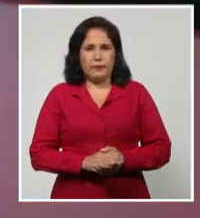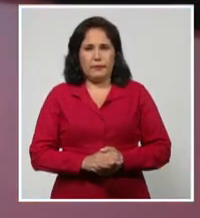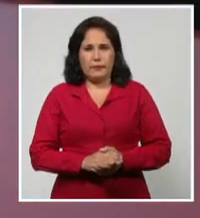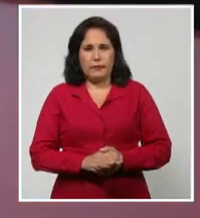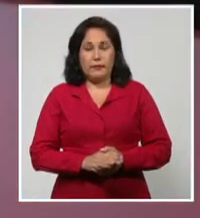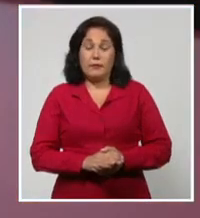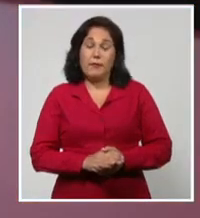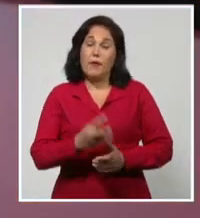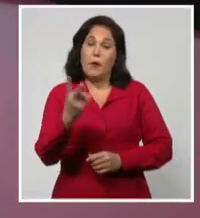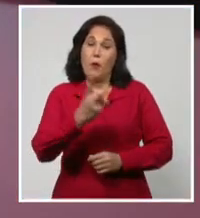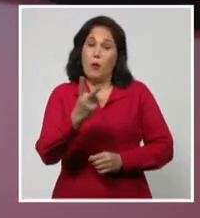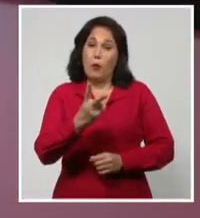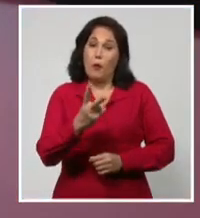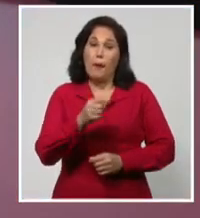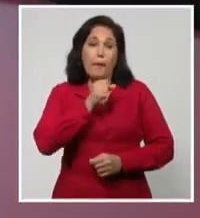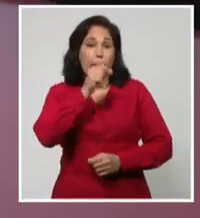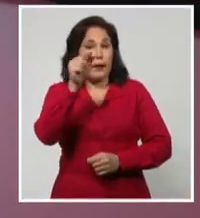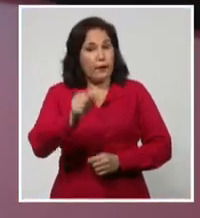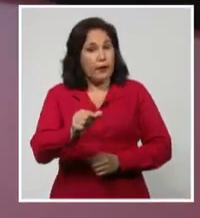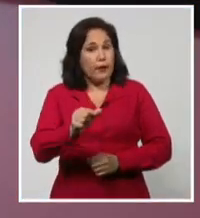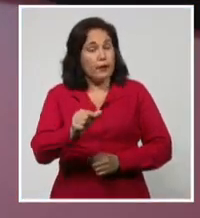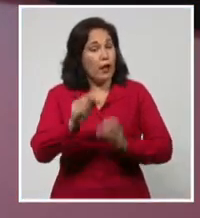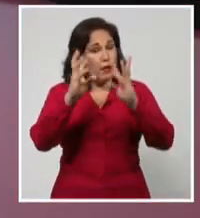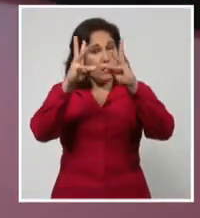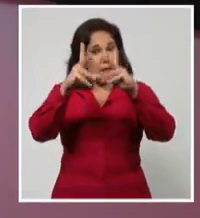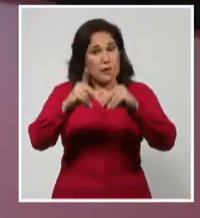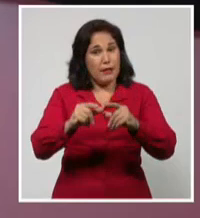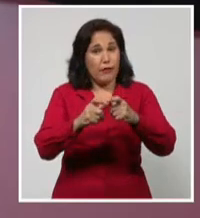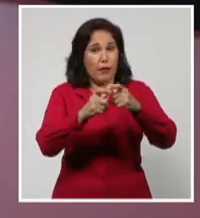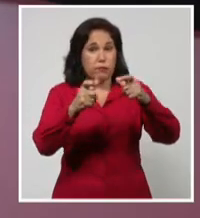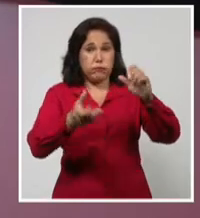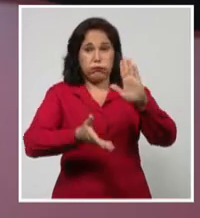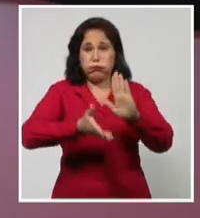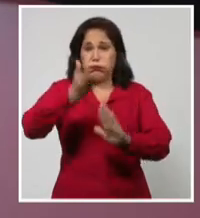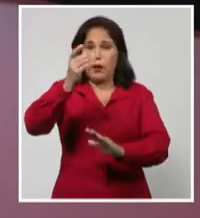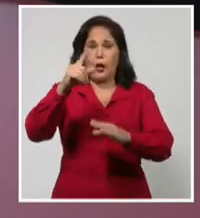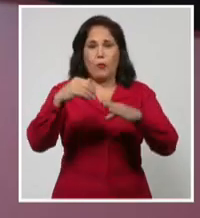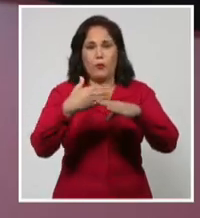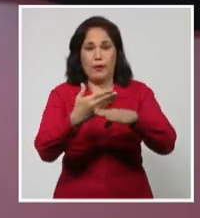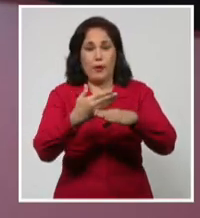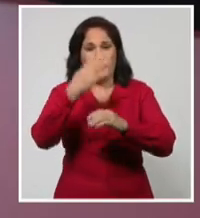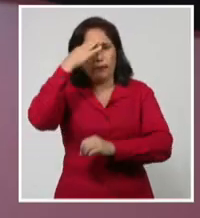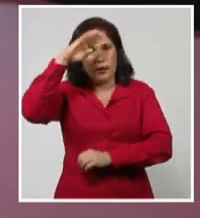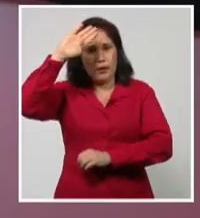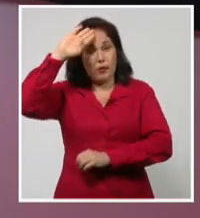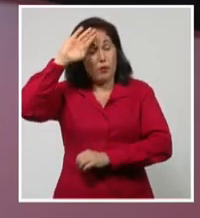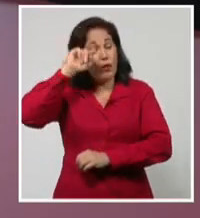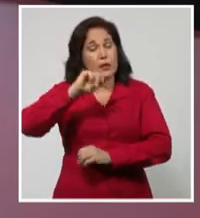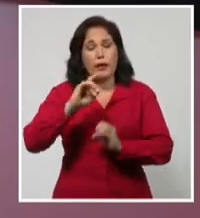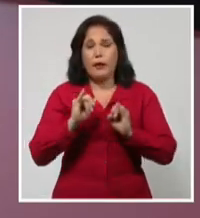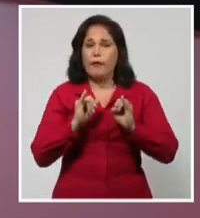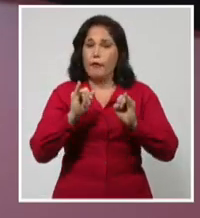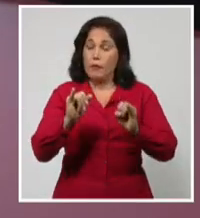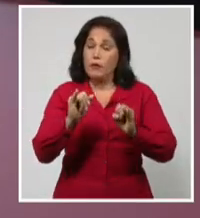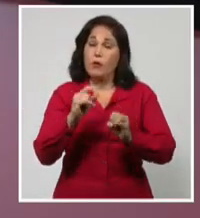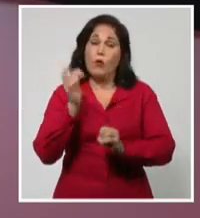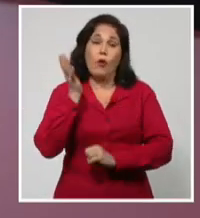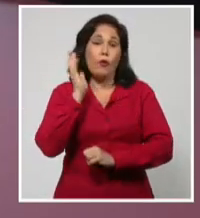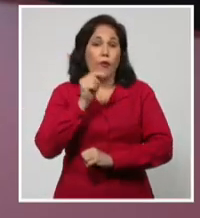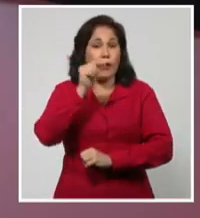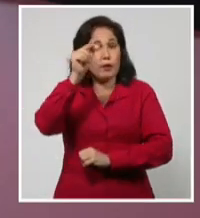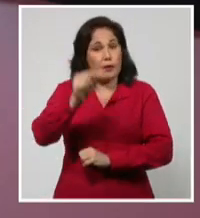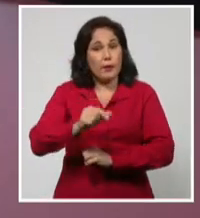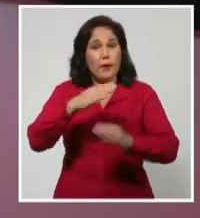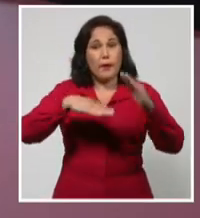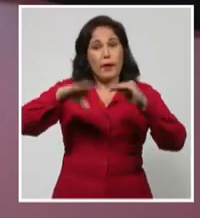Froyline, como decíamos en titulares, una cifra récord de confirmados en un día para Cuba, ha sido una noticia hoy en conferencia de prensa